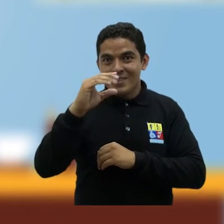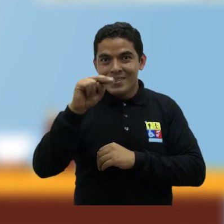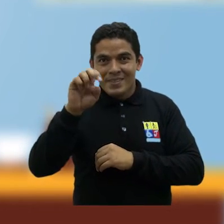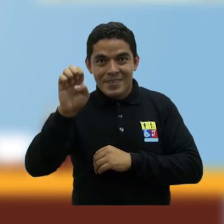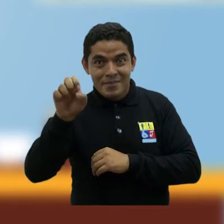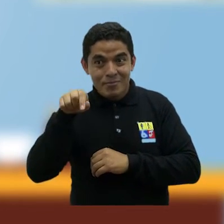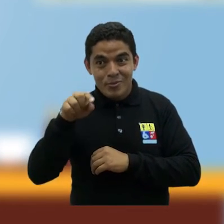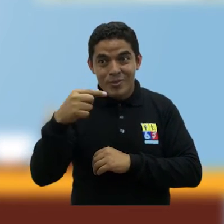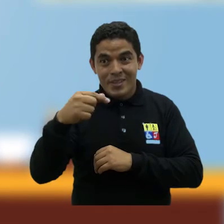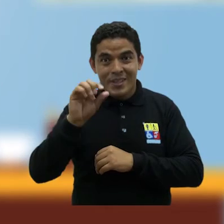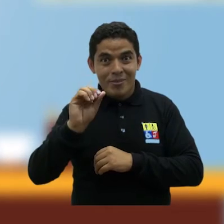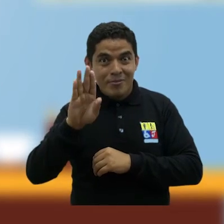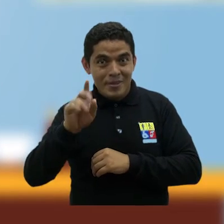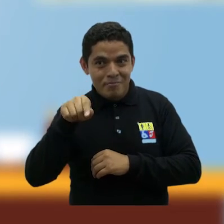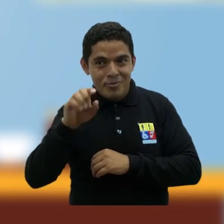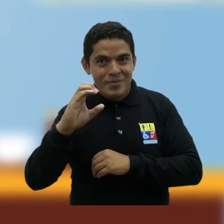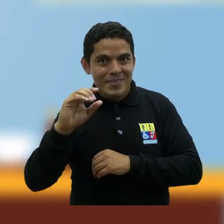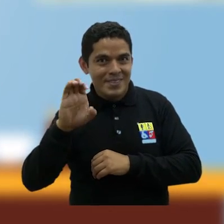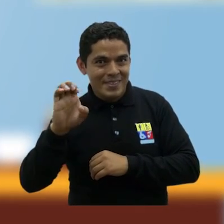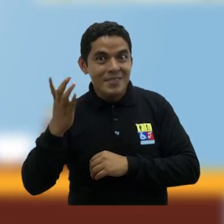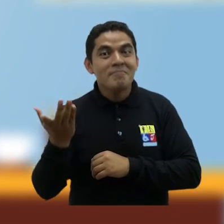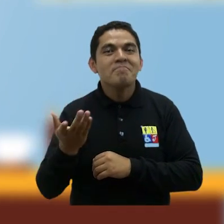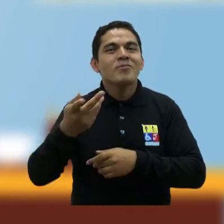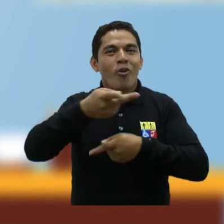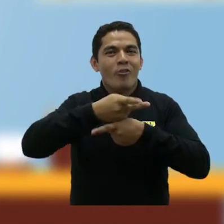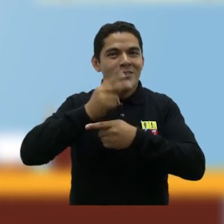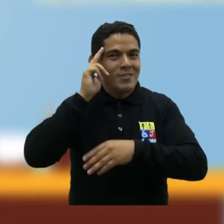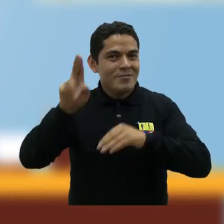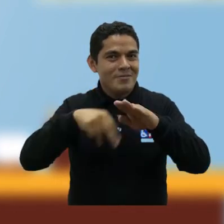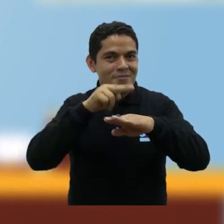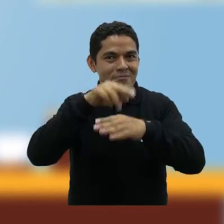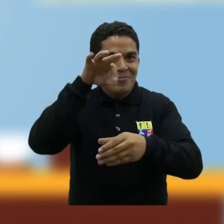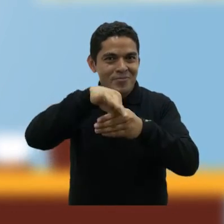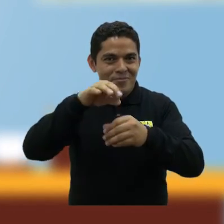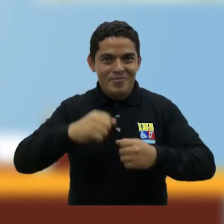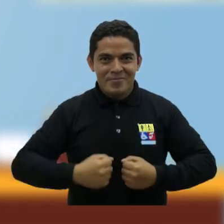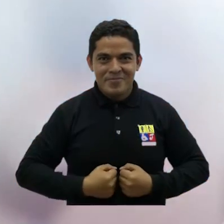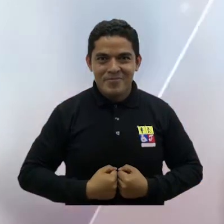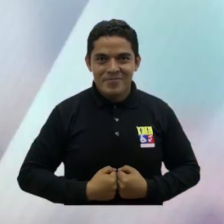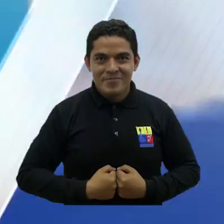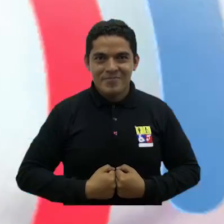.cne.gov.es del Consejo Nacional Electoral.